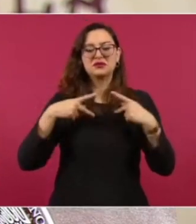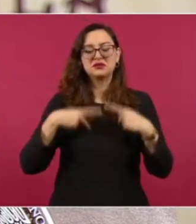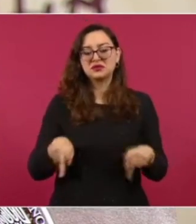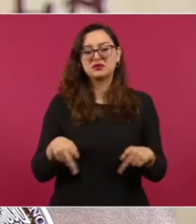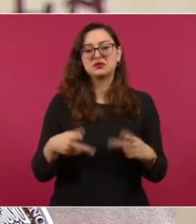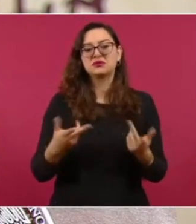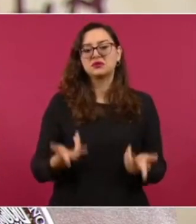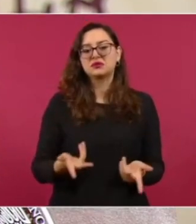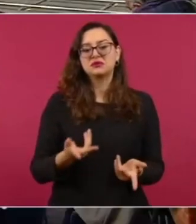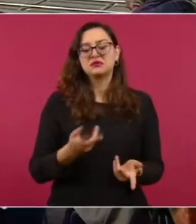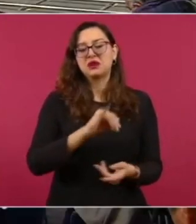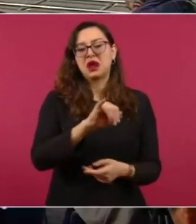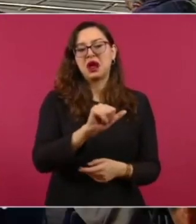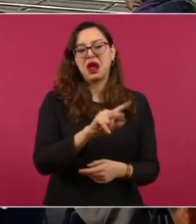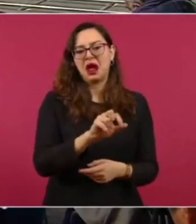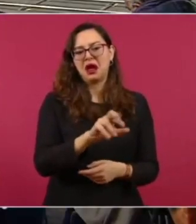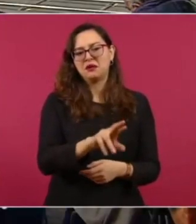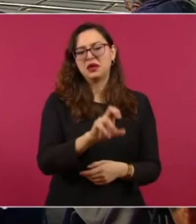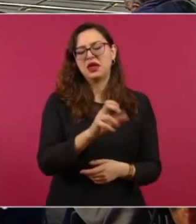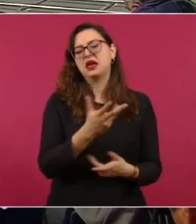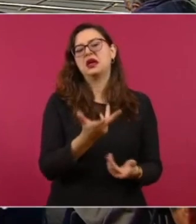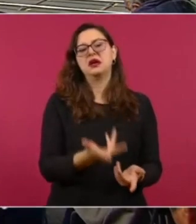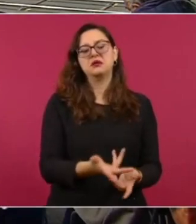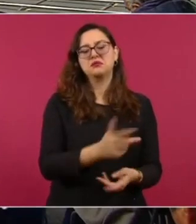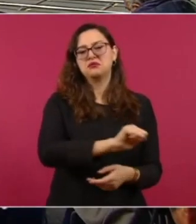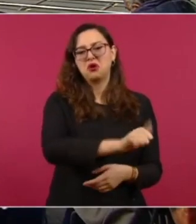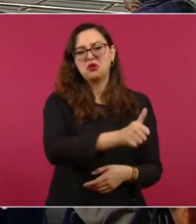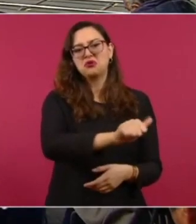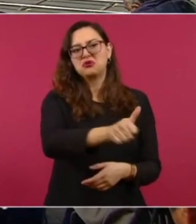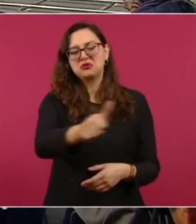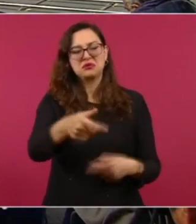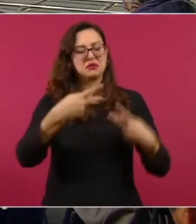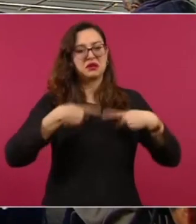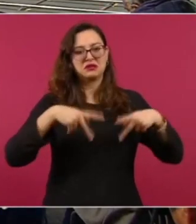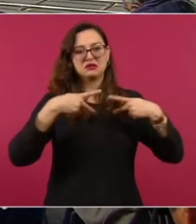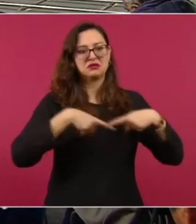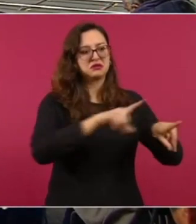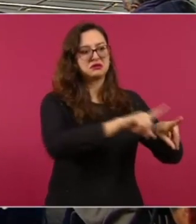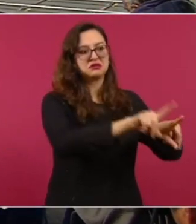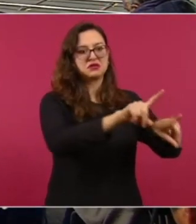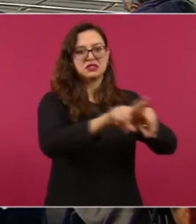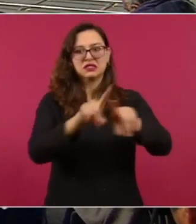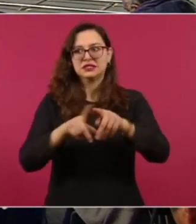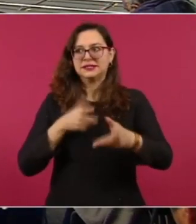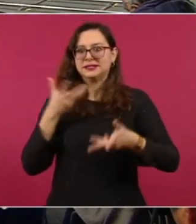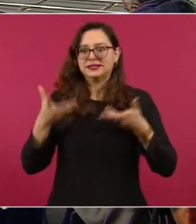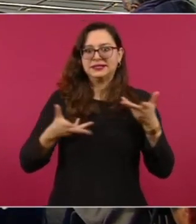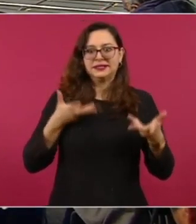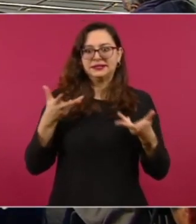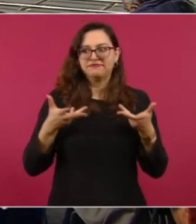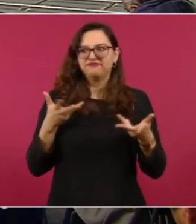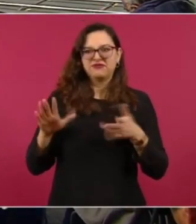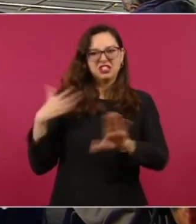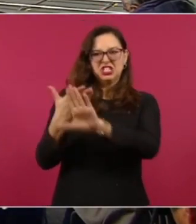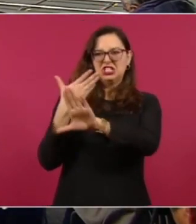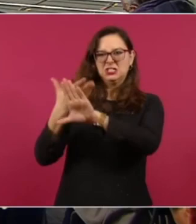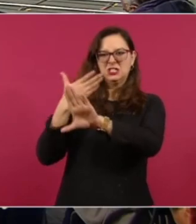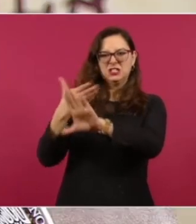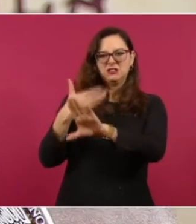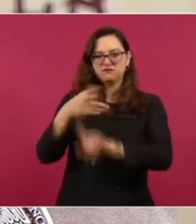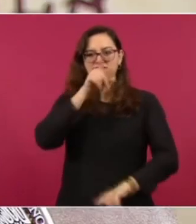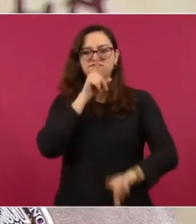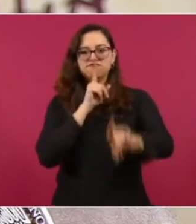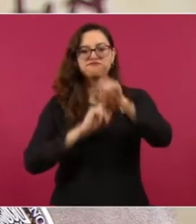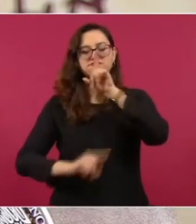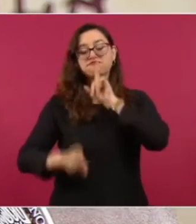Javier Solorzano entre otros que bueno a falta de argumentos lanzaron ataques y por supuesto mentiras en contra del